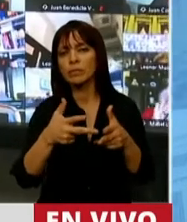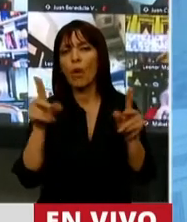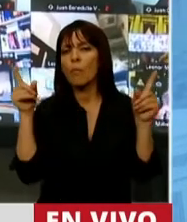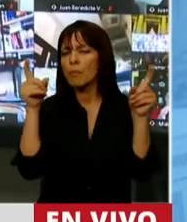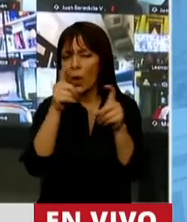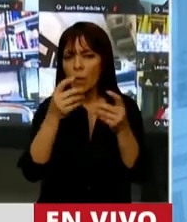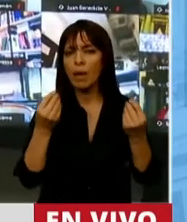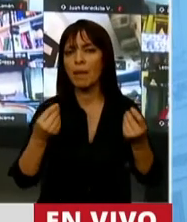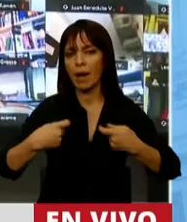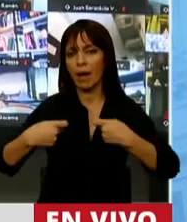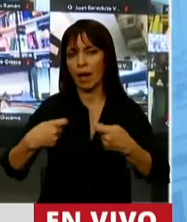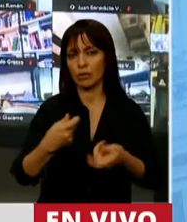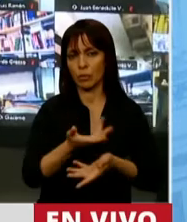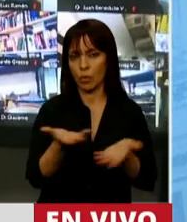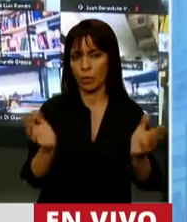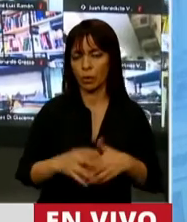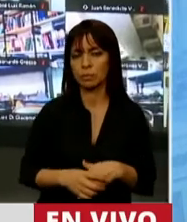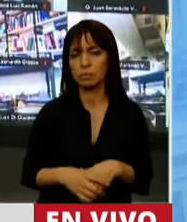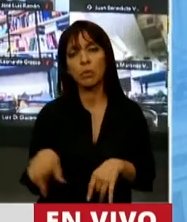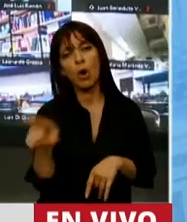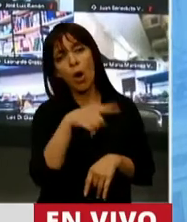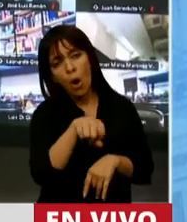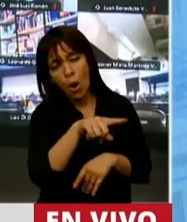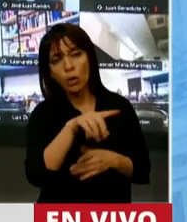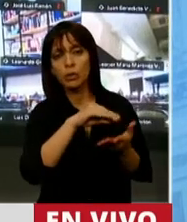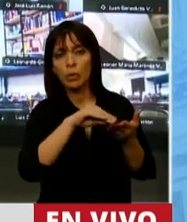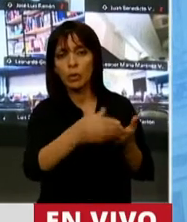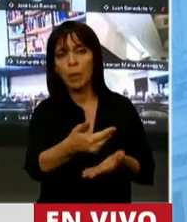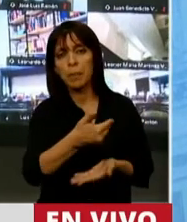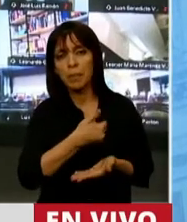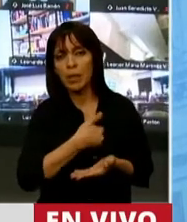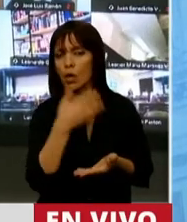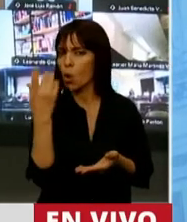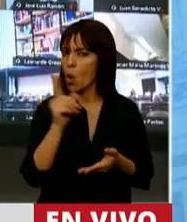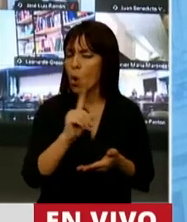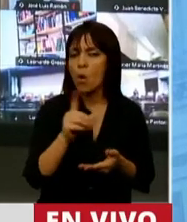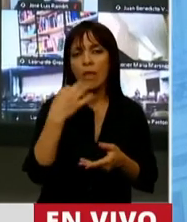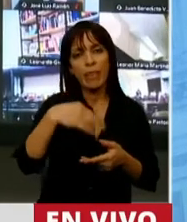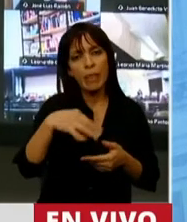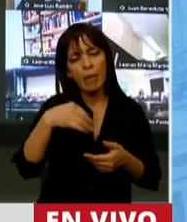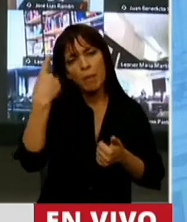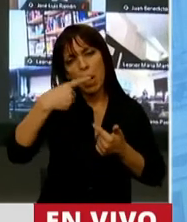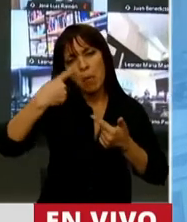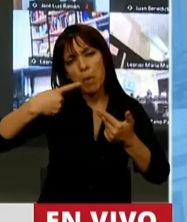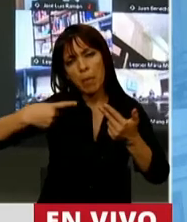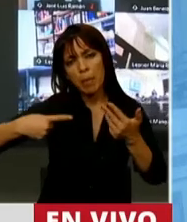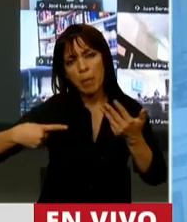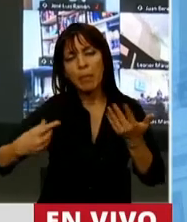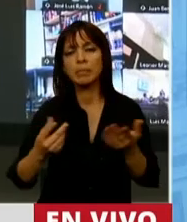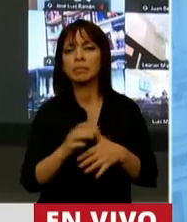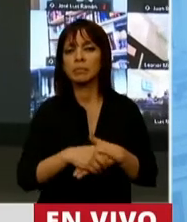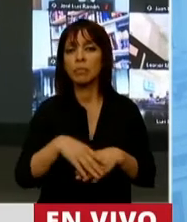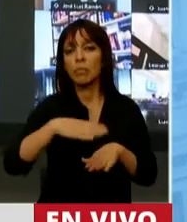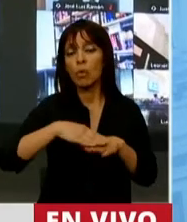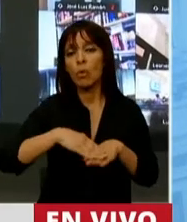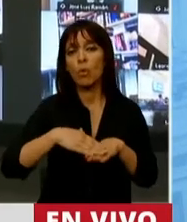público, y otros nos han pedido que hay que atender un montón de cuestiones que han producido